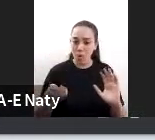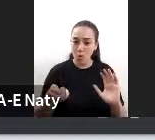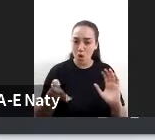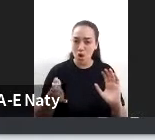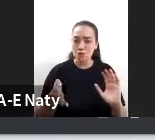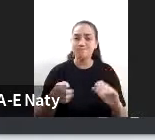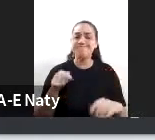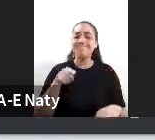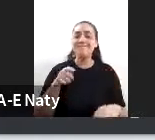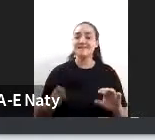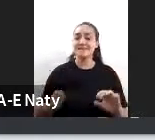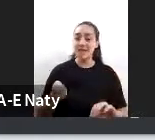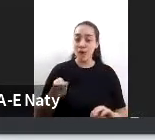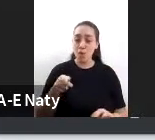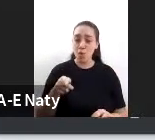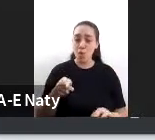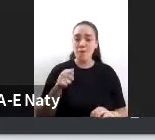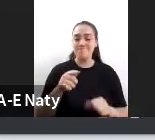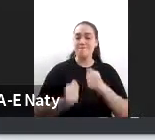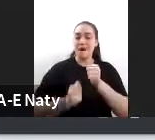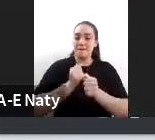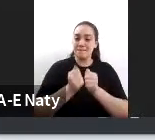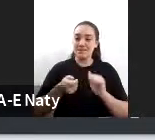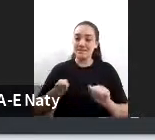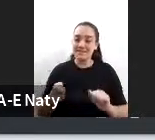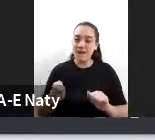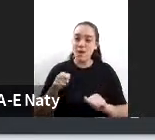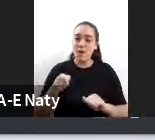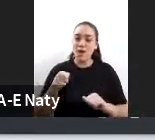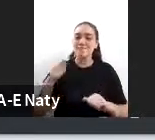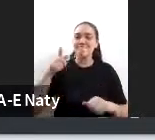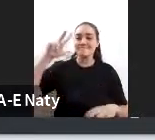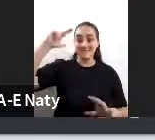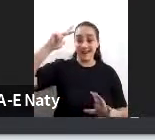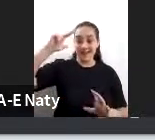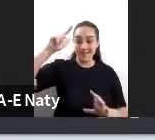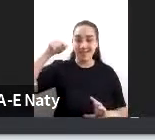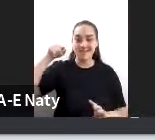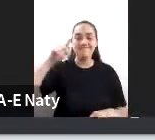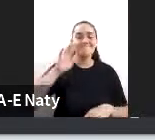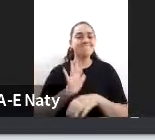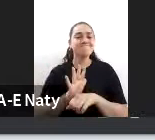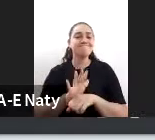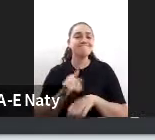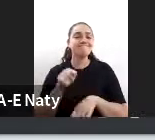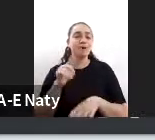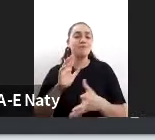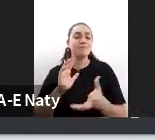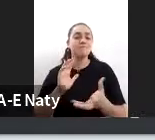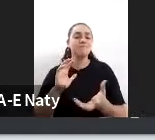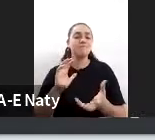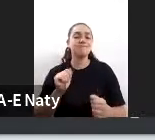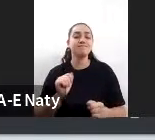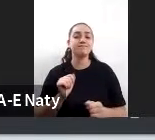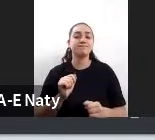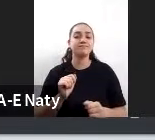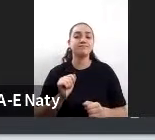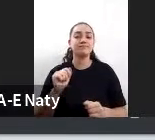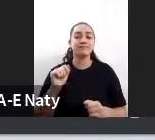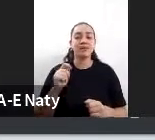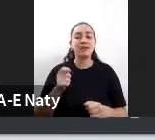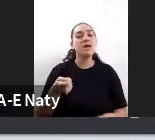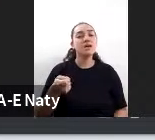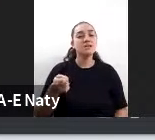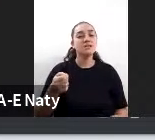seguros o esas empresas que aseguran los satélites de alguna manera aseguran en función de la seguridad que